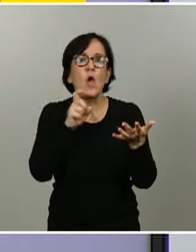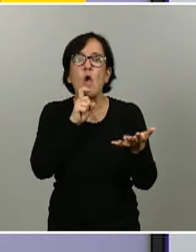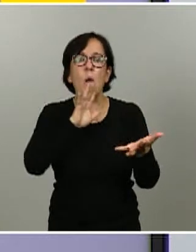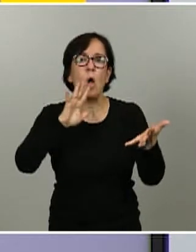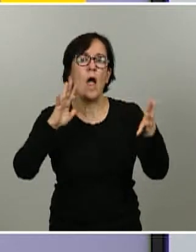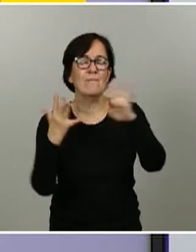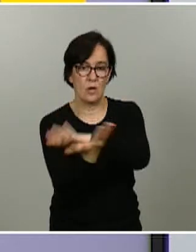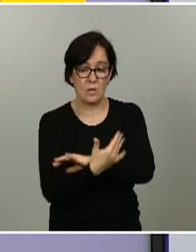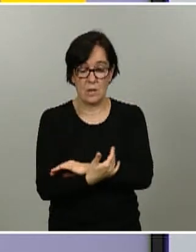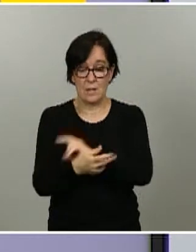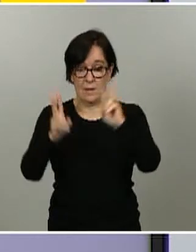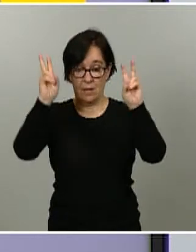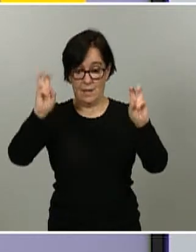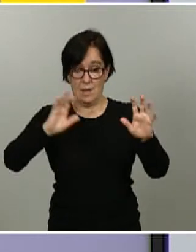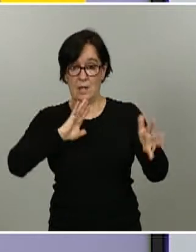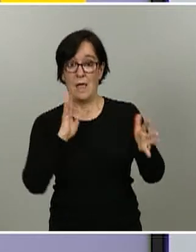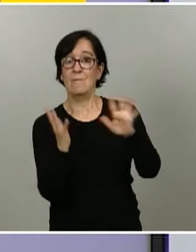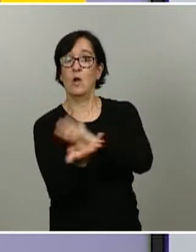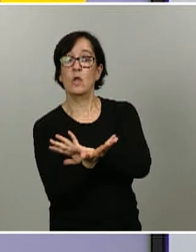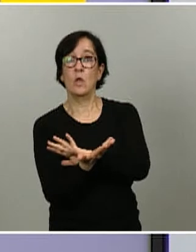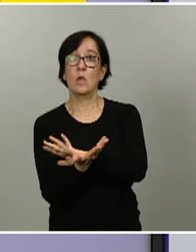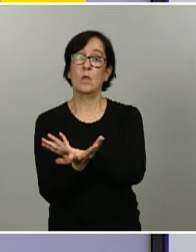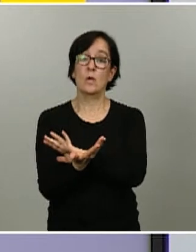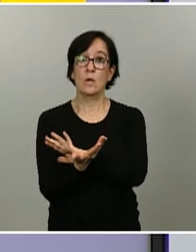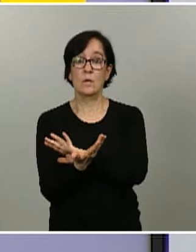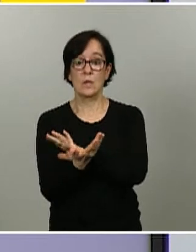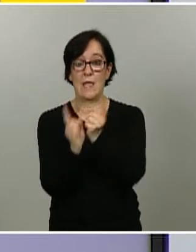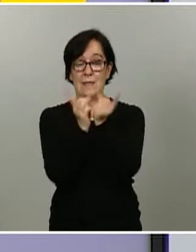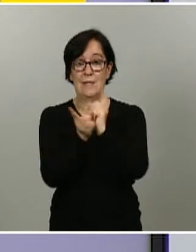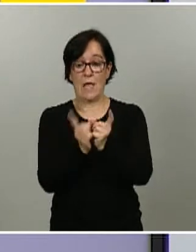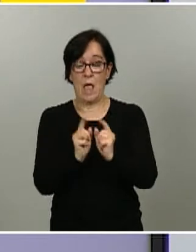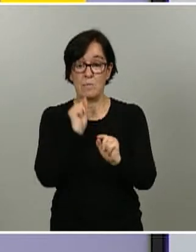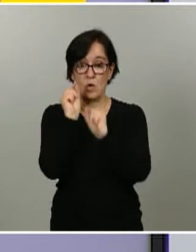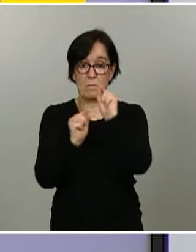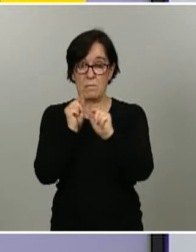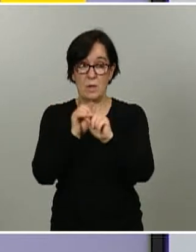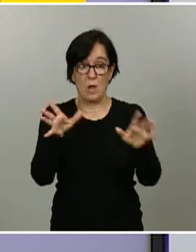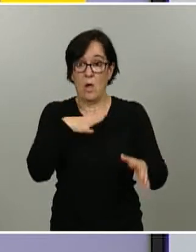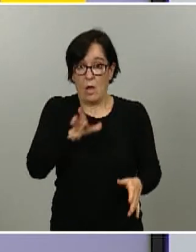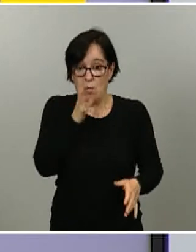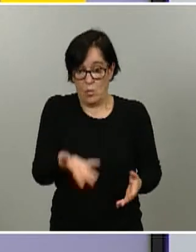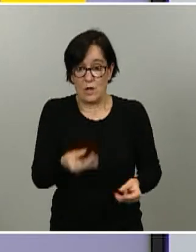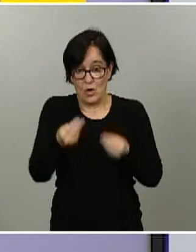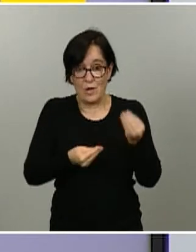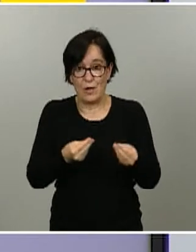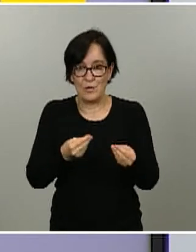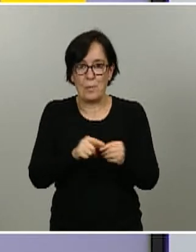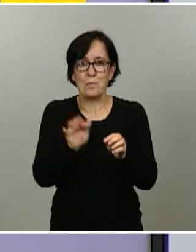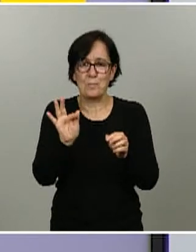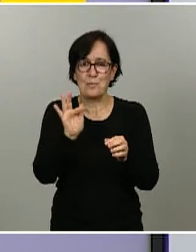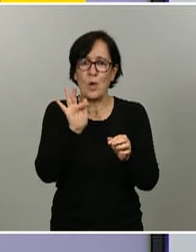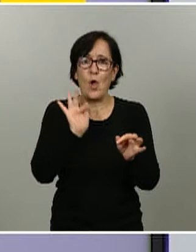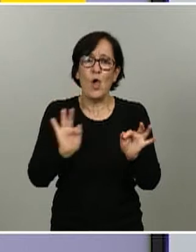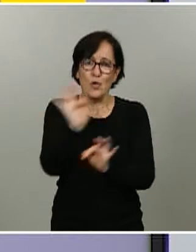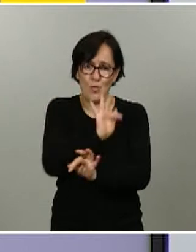Respecto a la evolución de cómo serán los cambios de la epidemia, pues precisamente para eso hacemos las rondas. Si tuviéramos muy